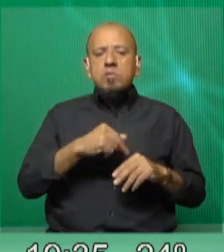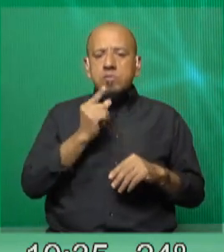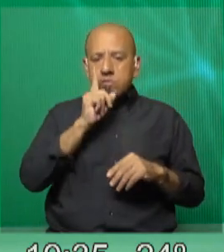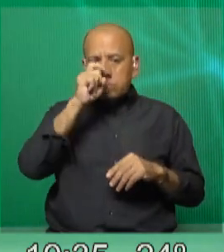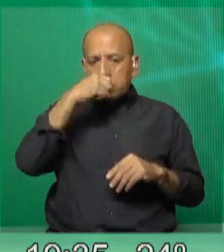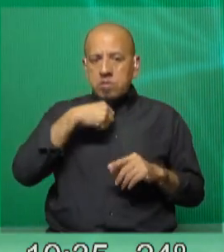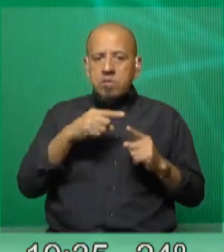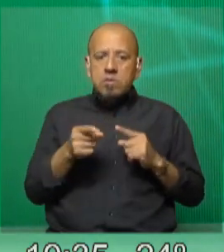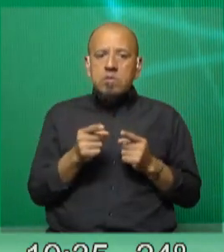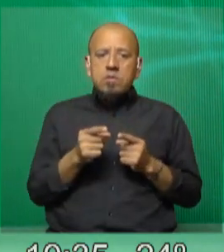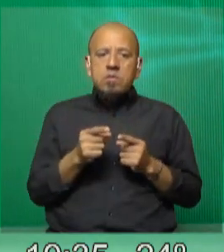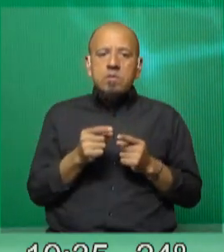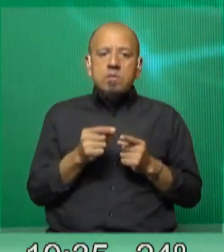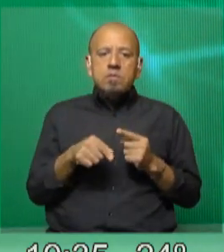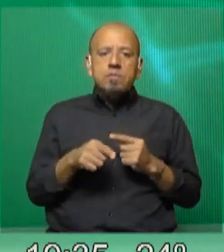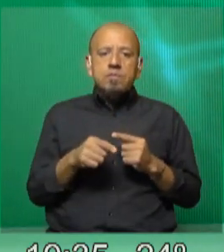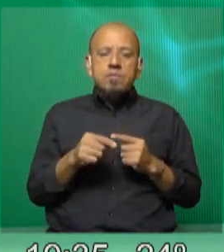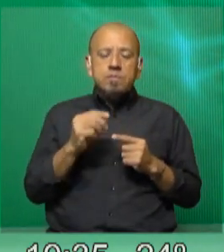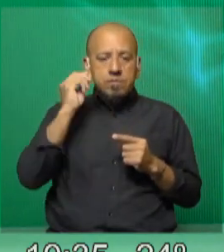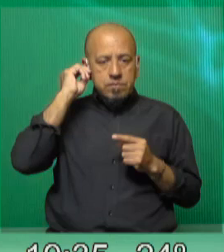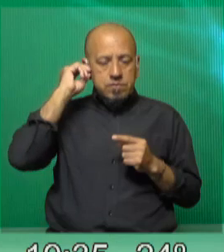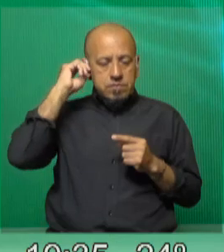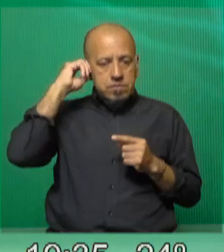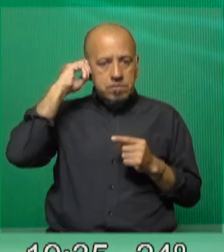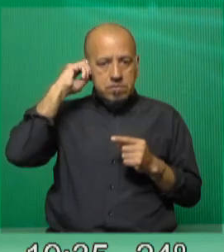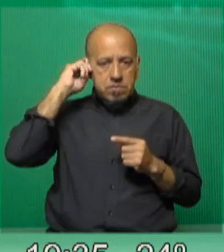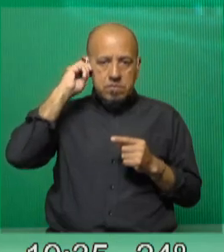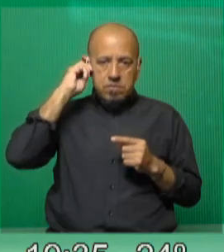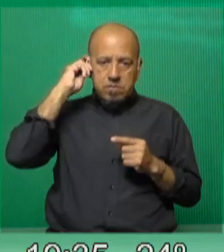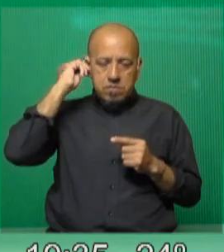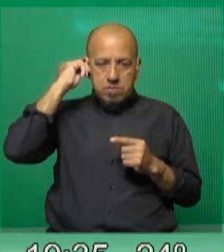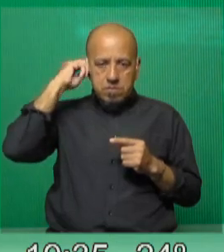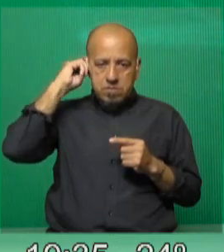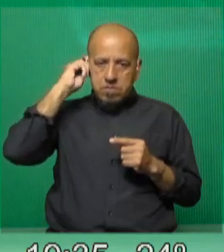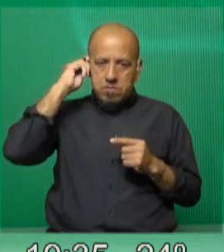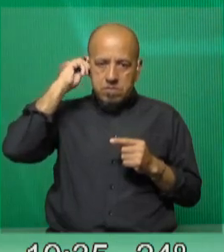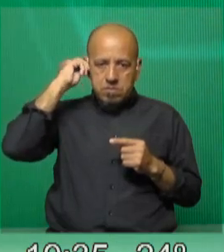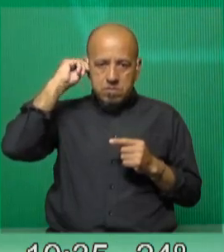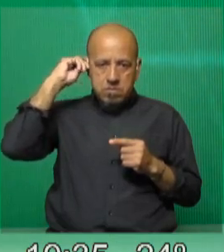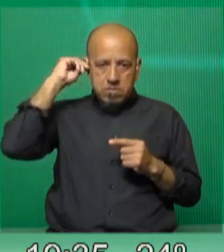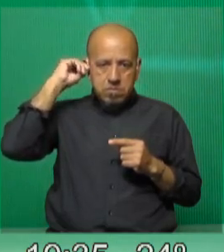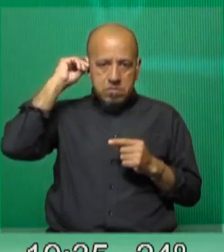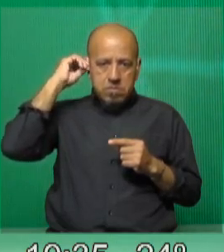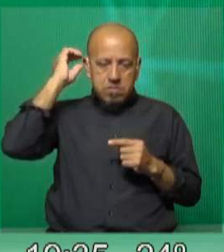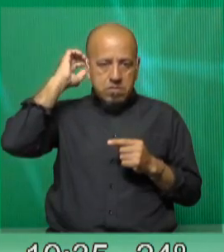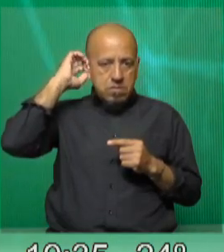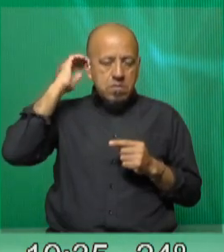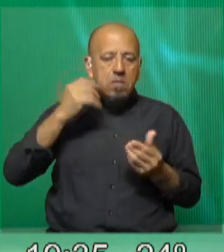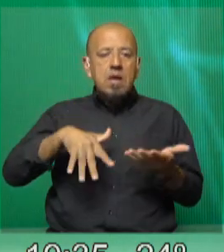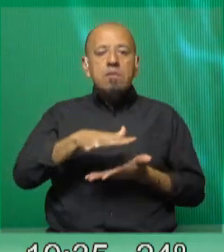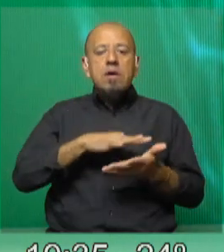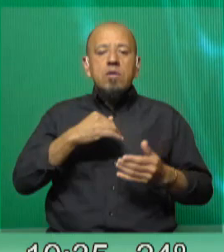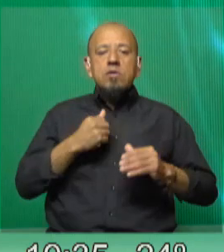de gente que habita en esta ciudad es el que tiene la mayor cantidad ¿Hay barrios también donde hay una